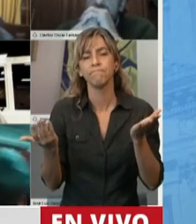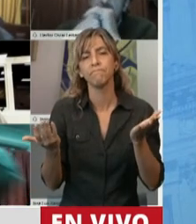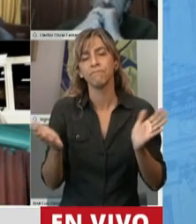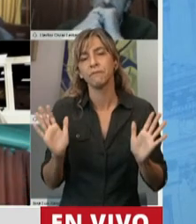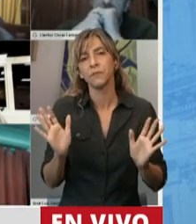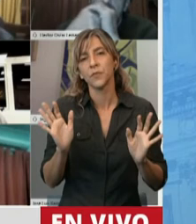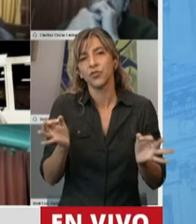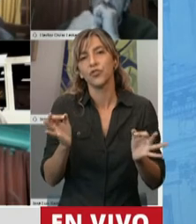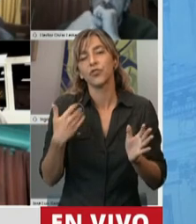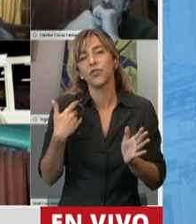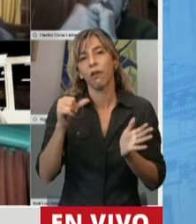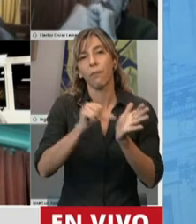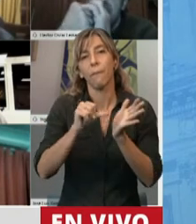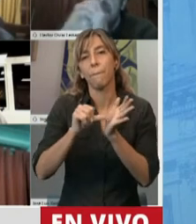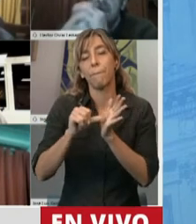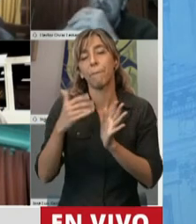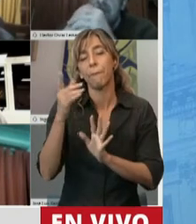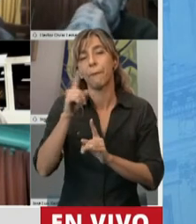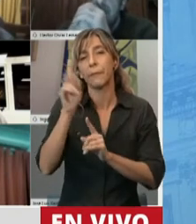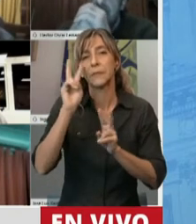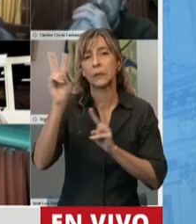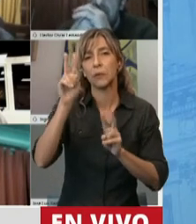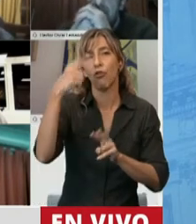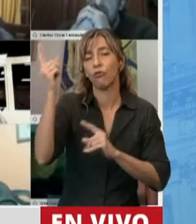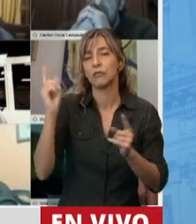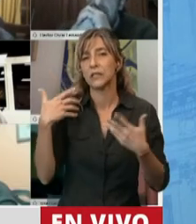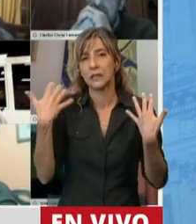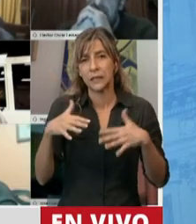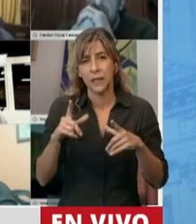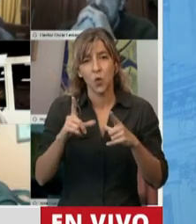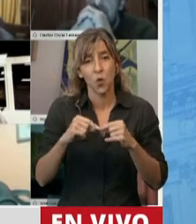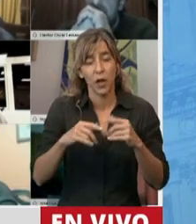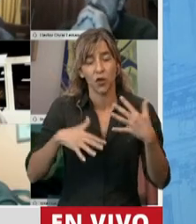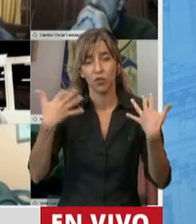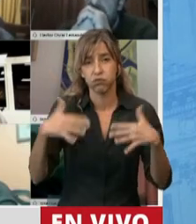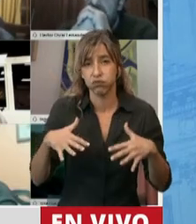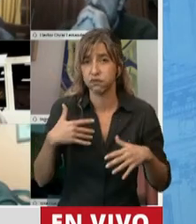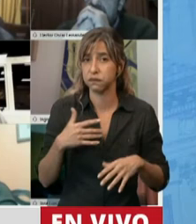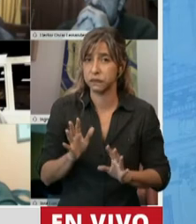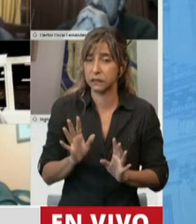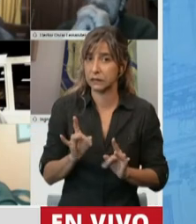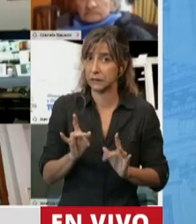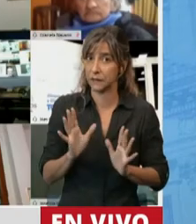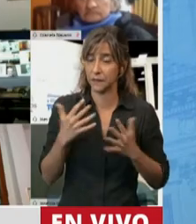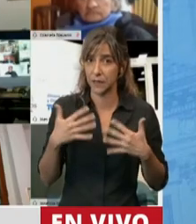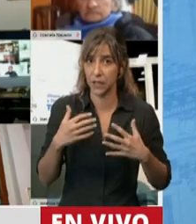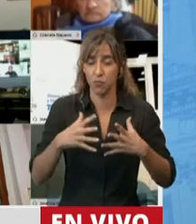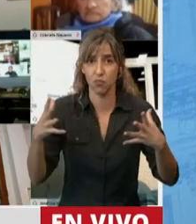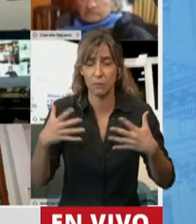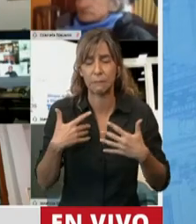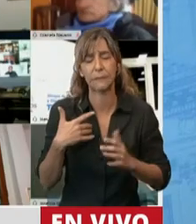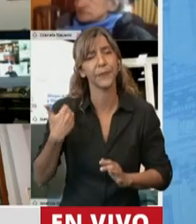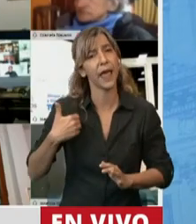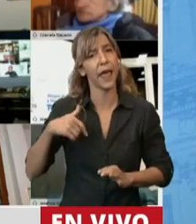nuestros países hermanos, alarmantes, escalofriantes. La Argentina está transitando